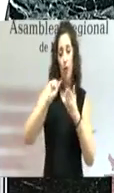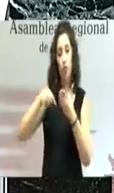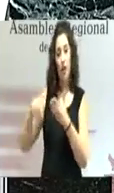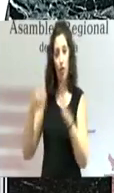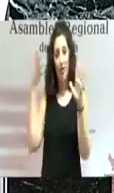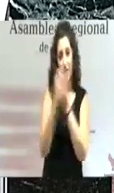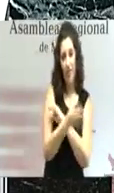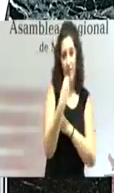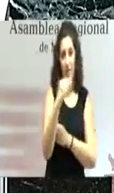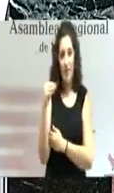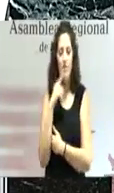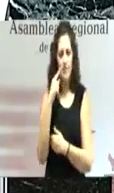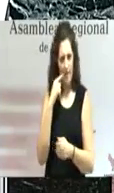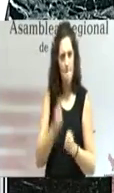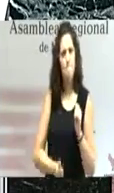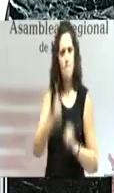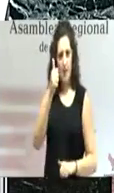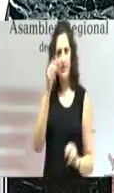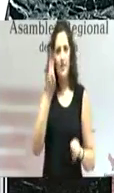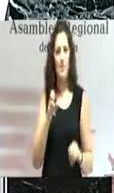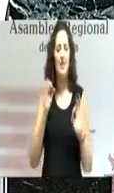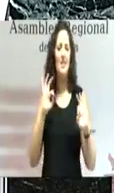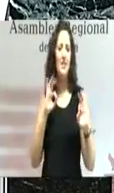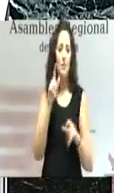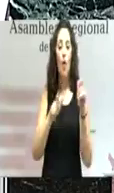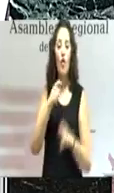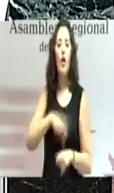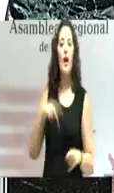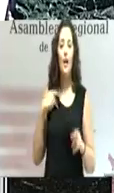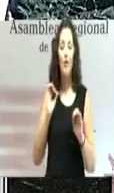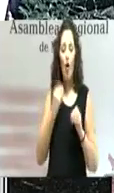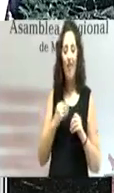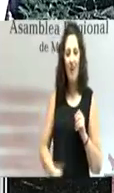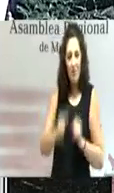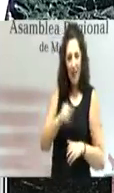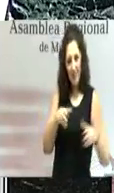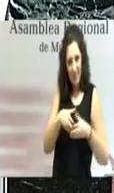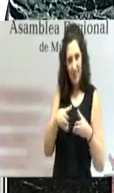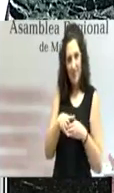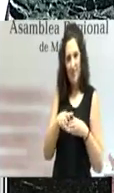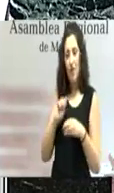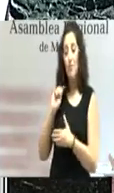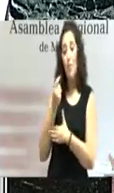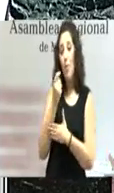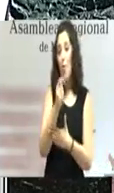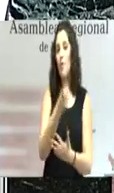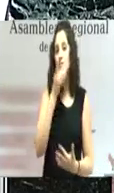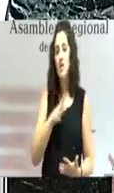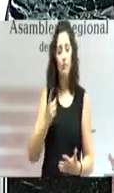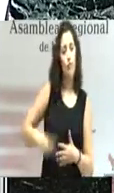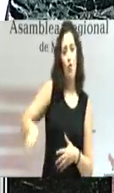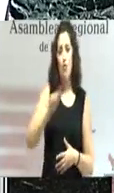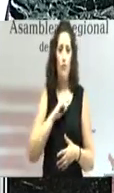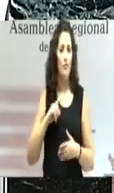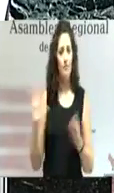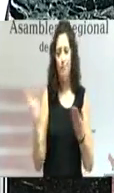sea bastante mayor que entre la población en general. Son logros que hemos sostenido también entre todos. Hemos